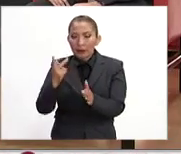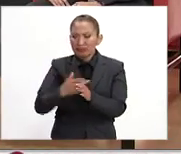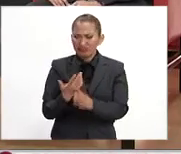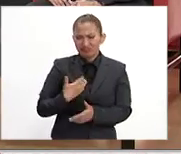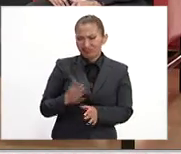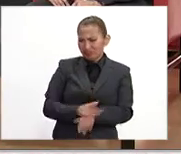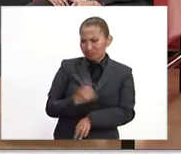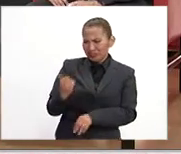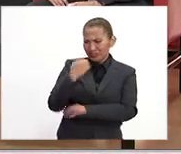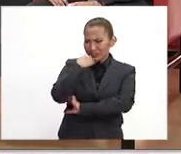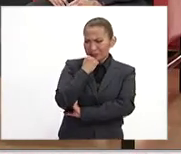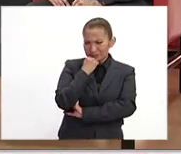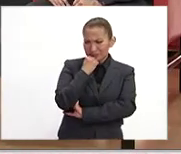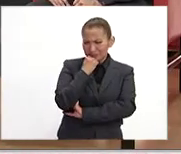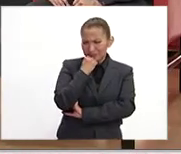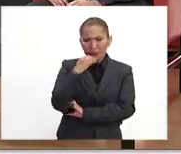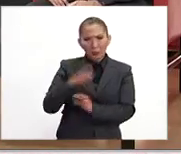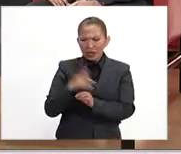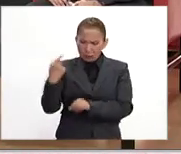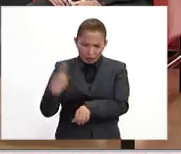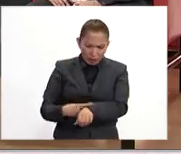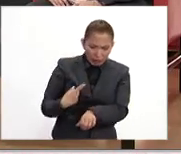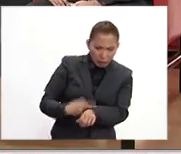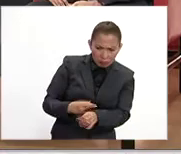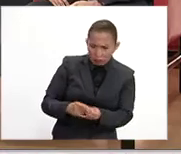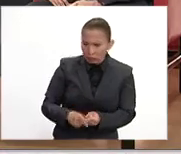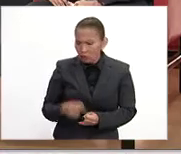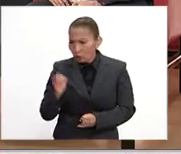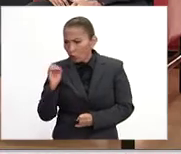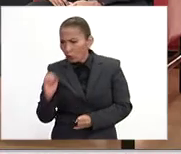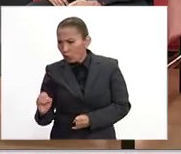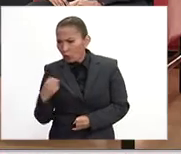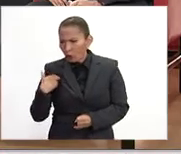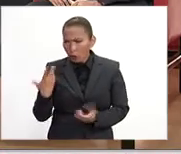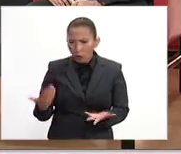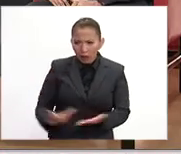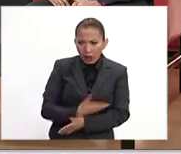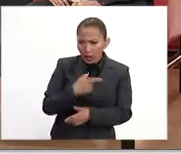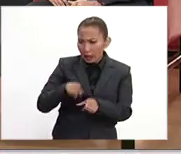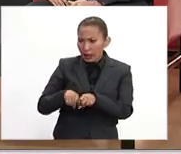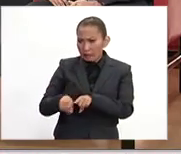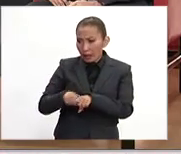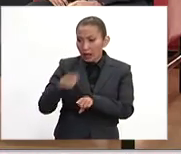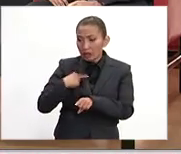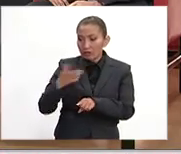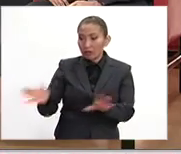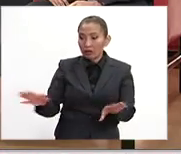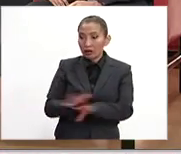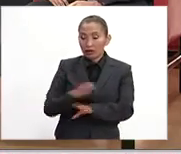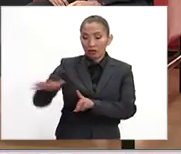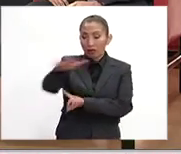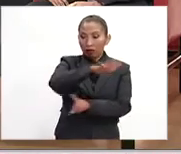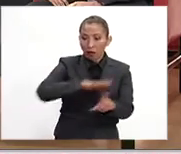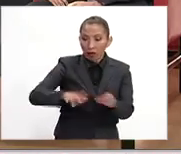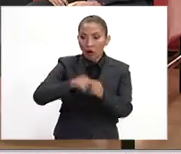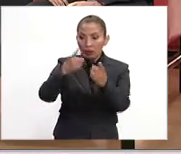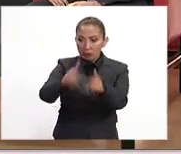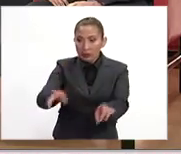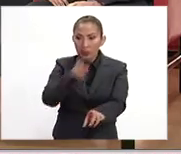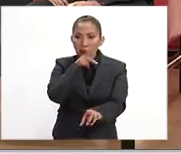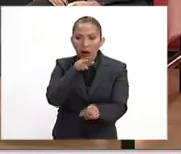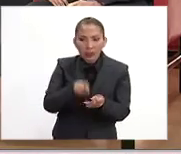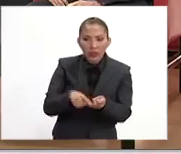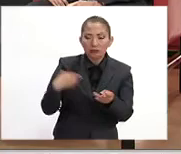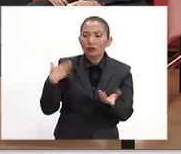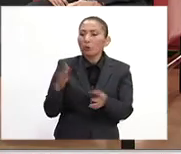explica por otra razón, por ejemplo, que si está enfermo, que si acaba de nacer un nuevo hermanito y entonces le cambió el entorno familiar, se están divorciando los